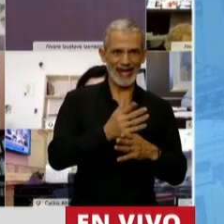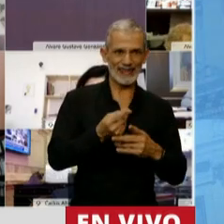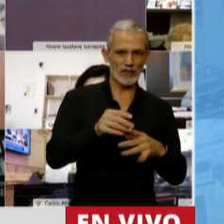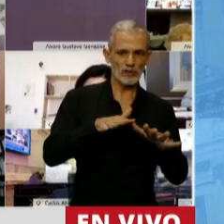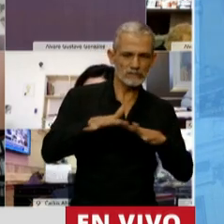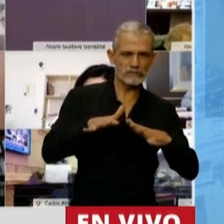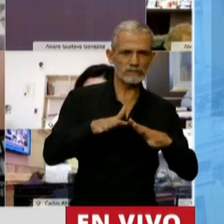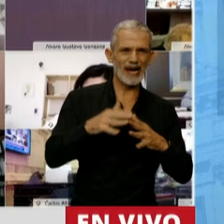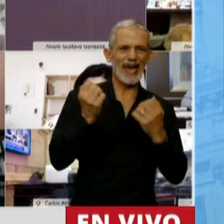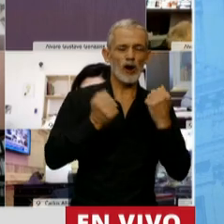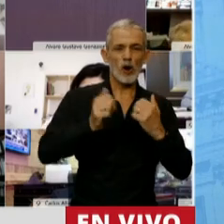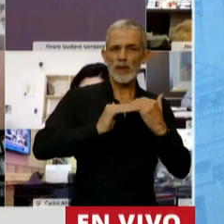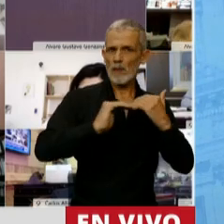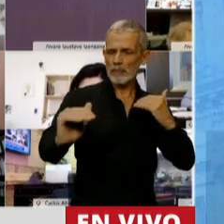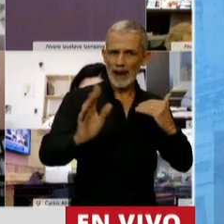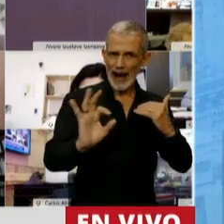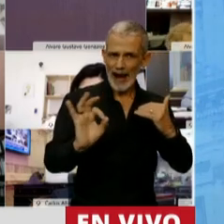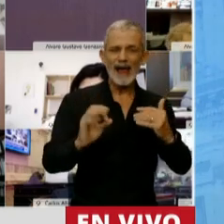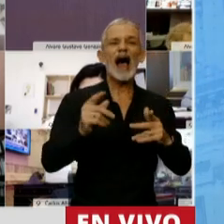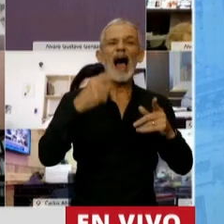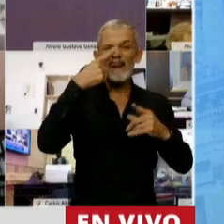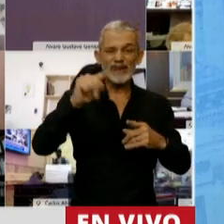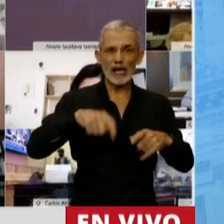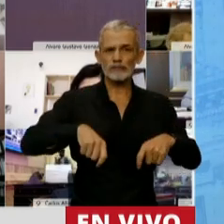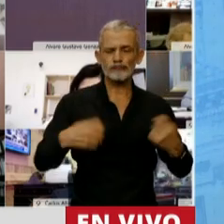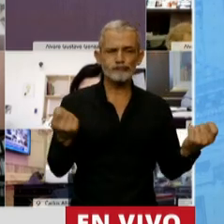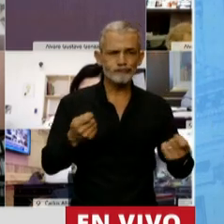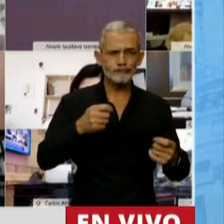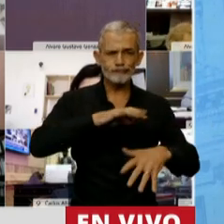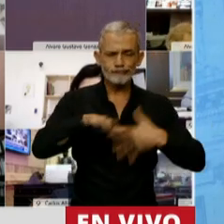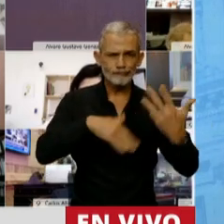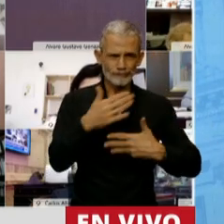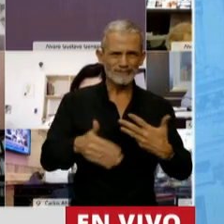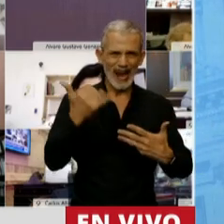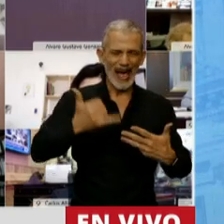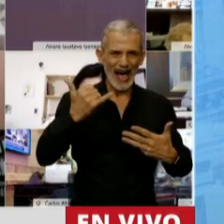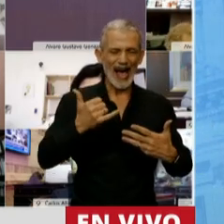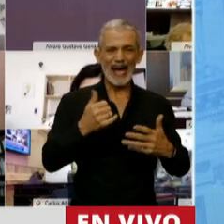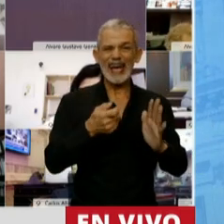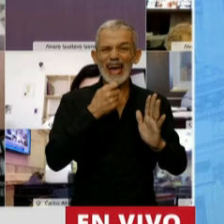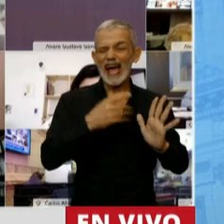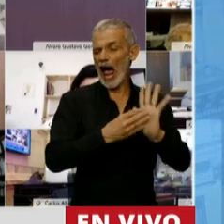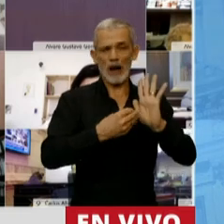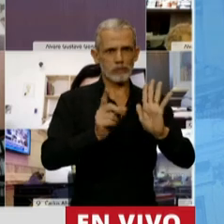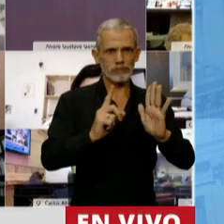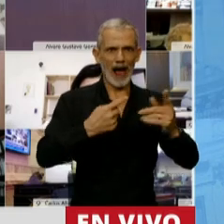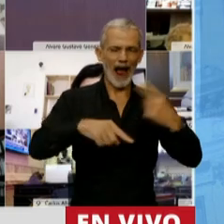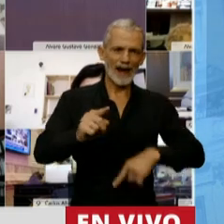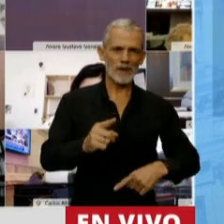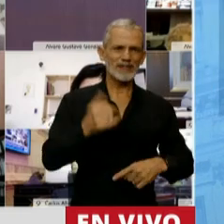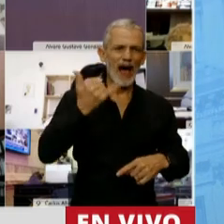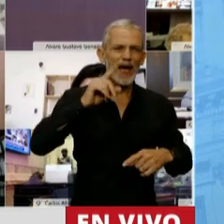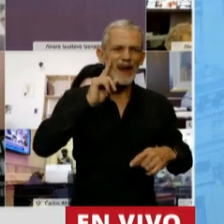escenario macroeconómico estable, terminó en una crisis seria y proveyó un contraejemplo que resalta los